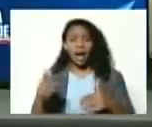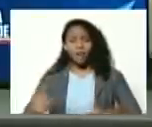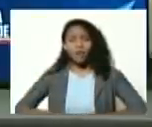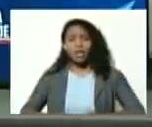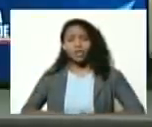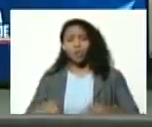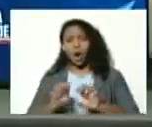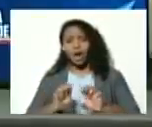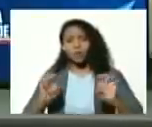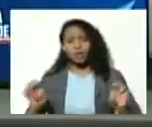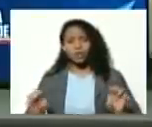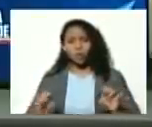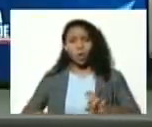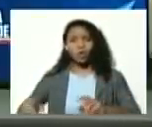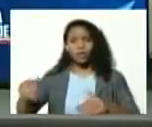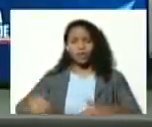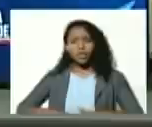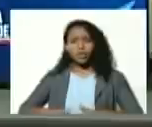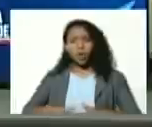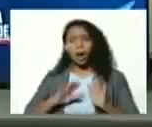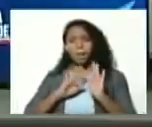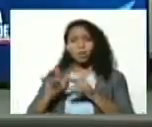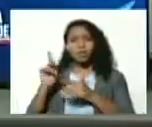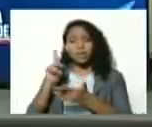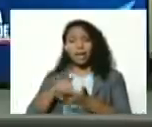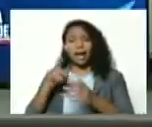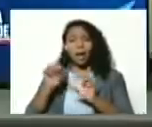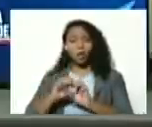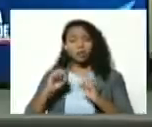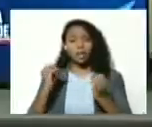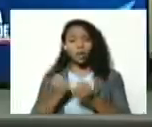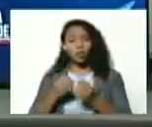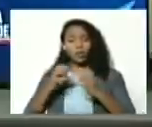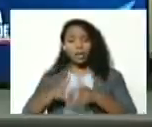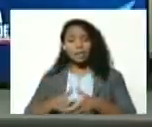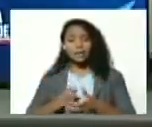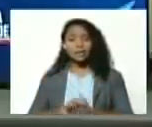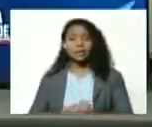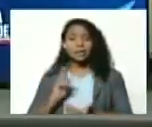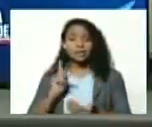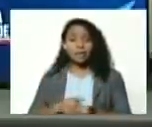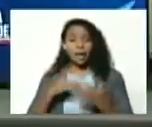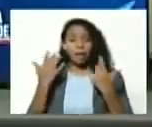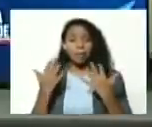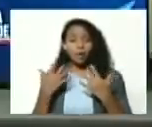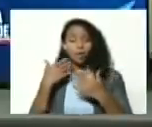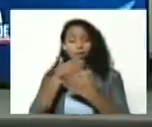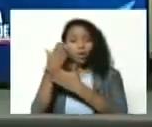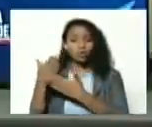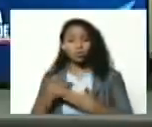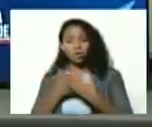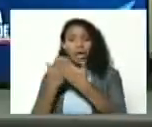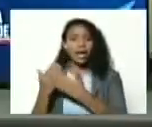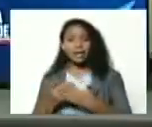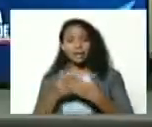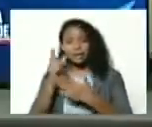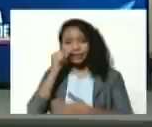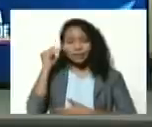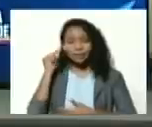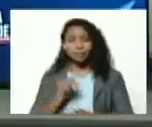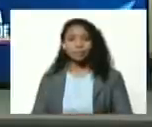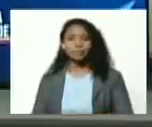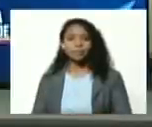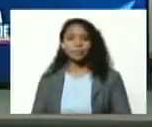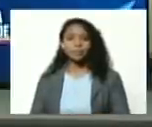educativo para que llegue a las aulas de clase llegue a las manos de los estudiantes y las estudiantes